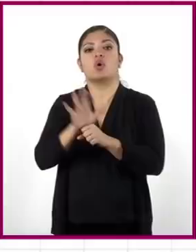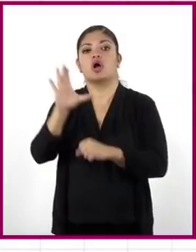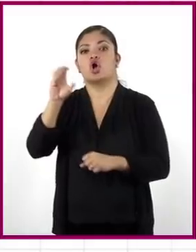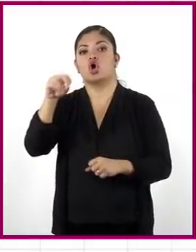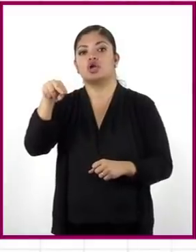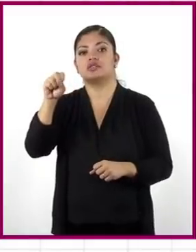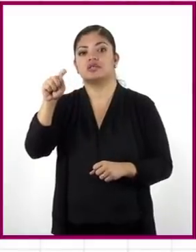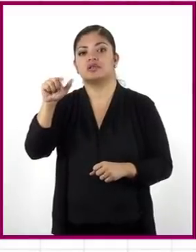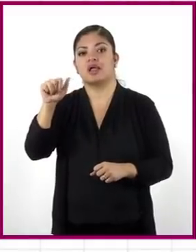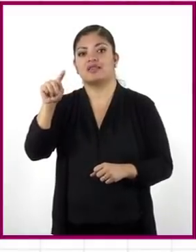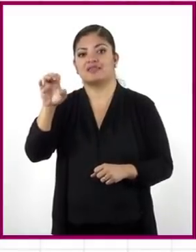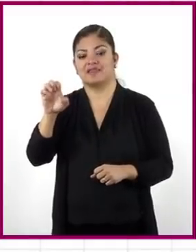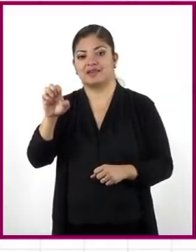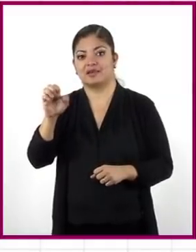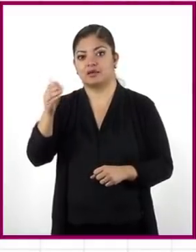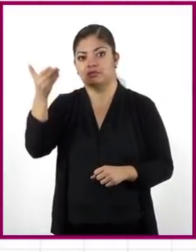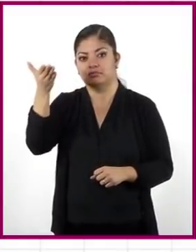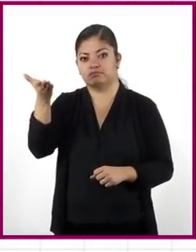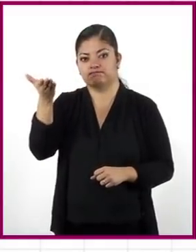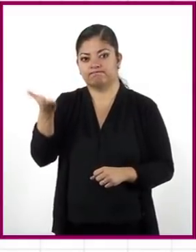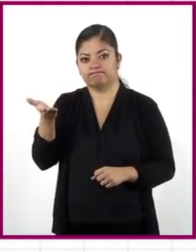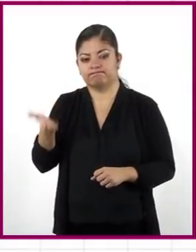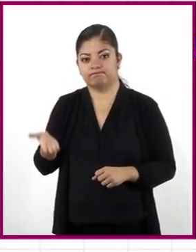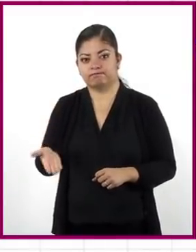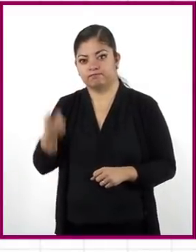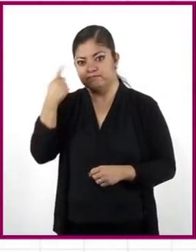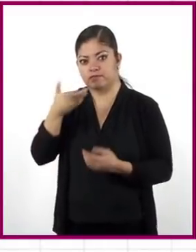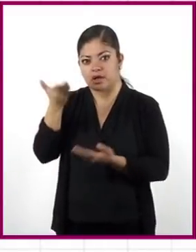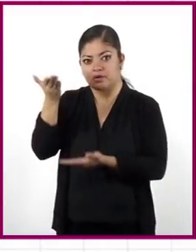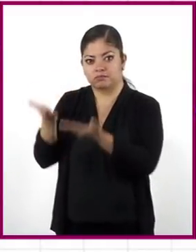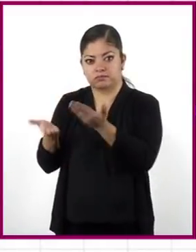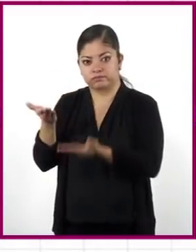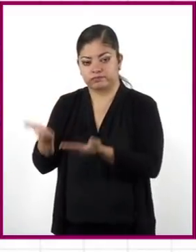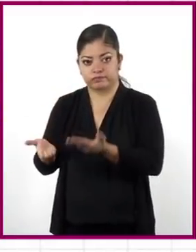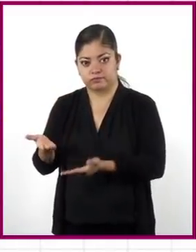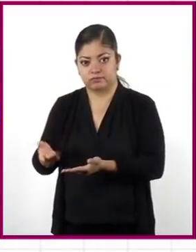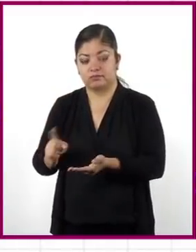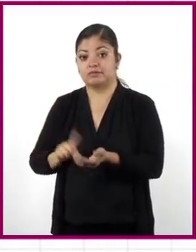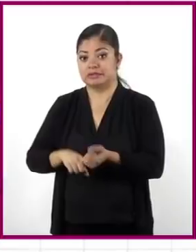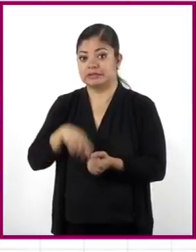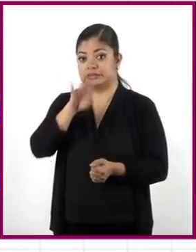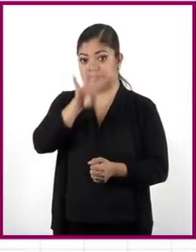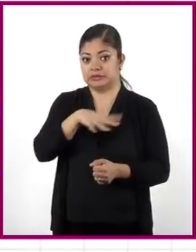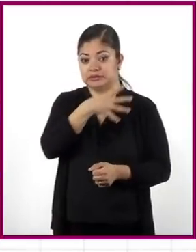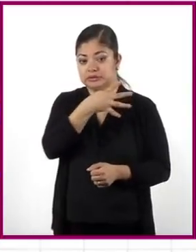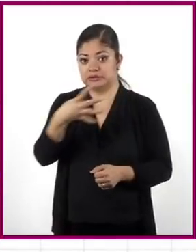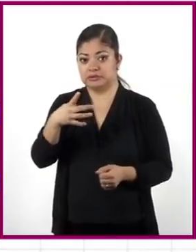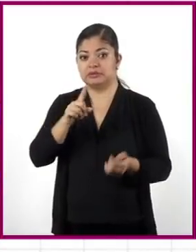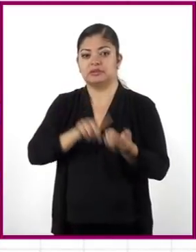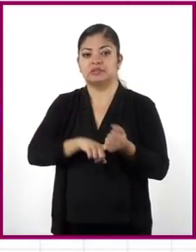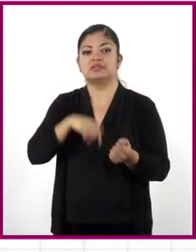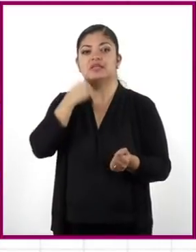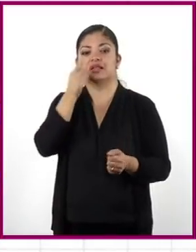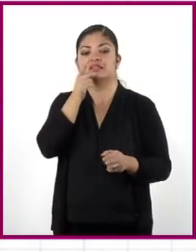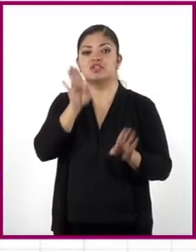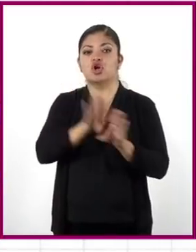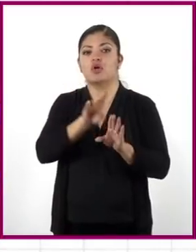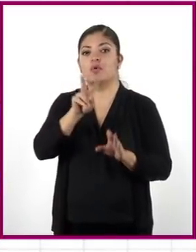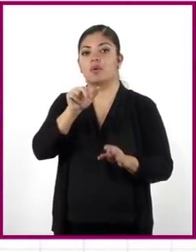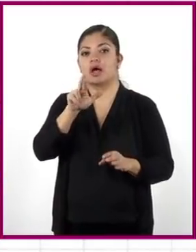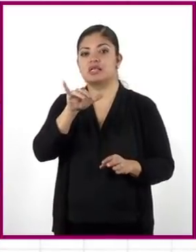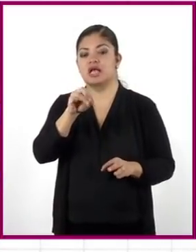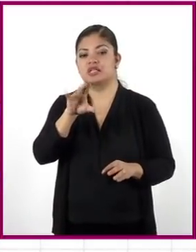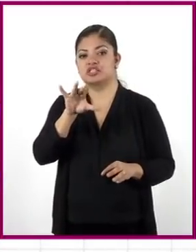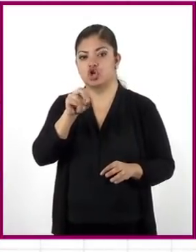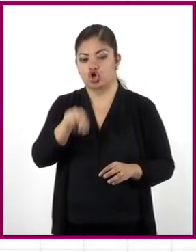proporcionalidad de cada tabla para saberlo. Como la constante de proporcionalidad de una tabla de variación proporcional directa es